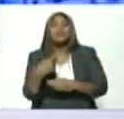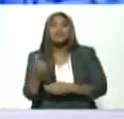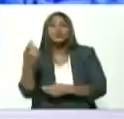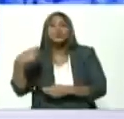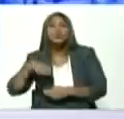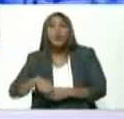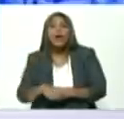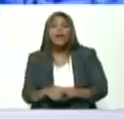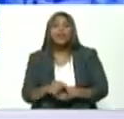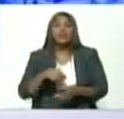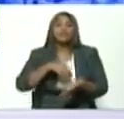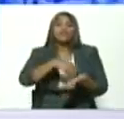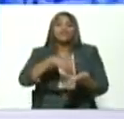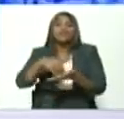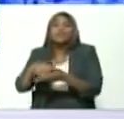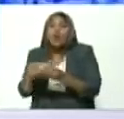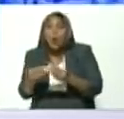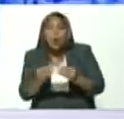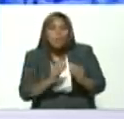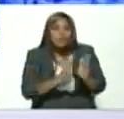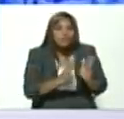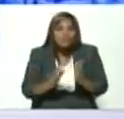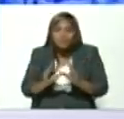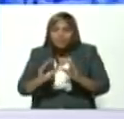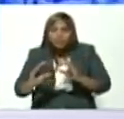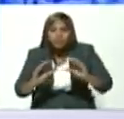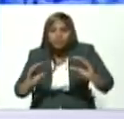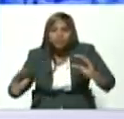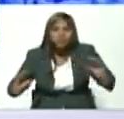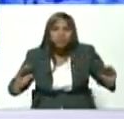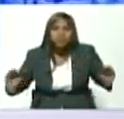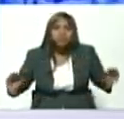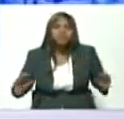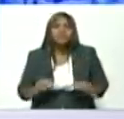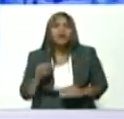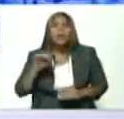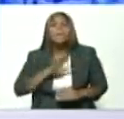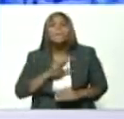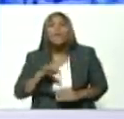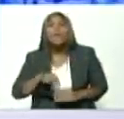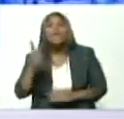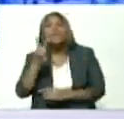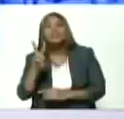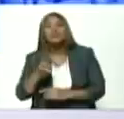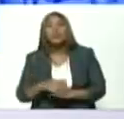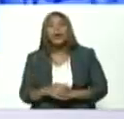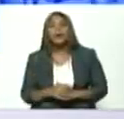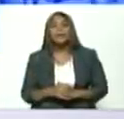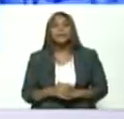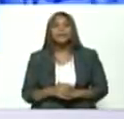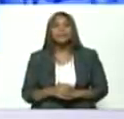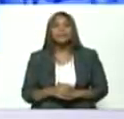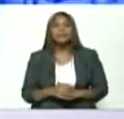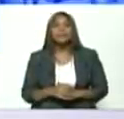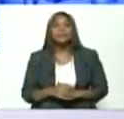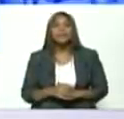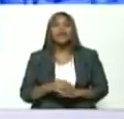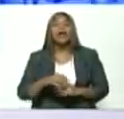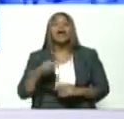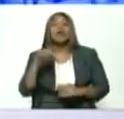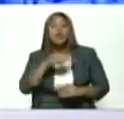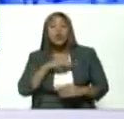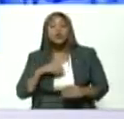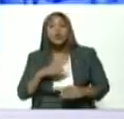la distribución de la riqueza de la distribución de la riqueza nacional pasamos de distribuir